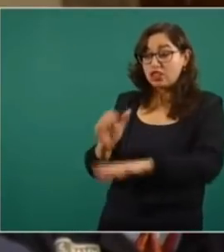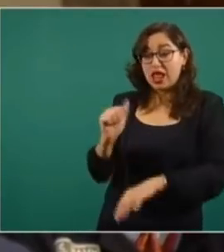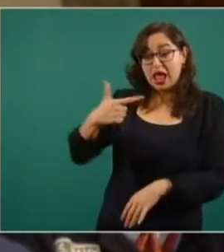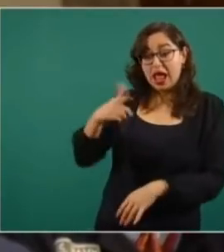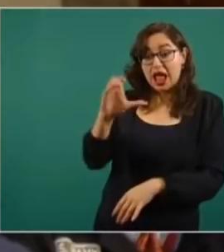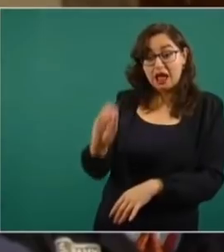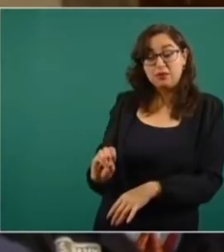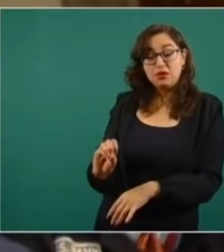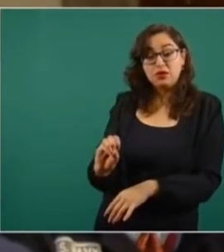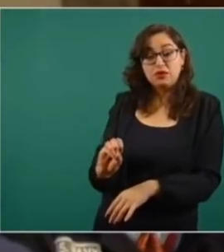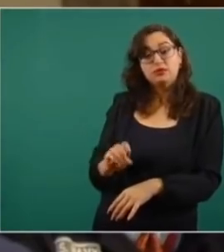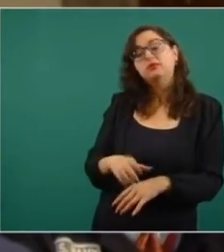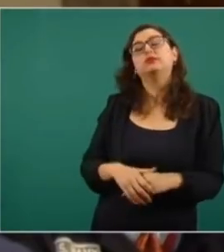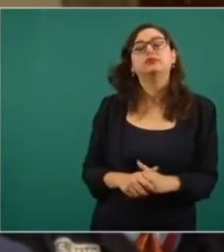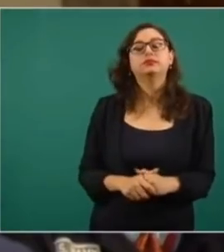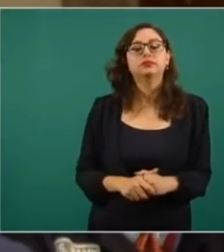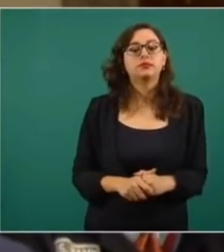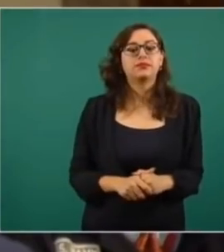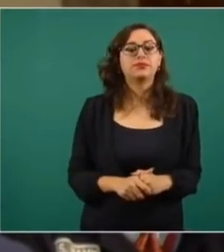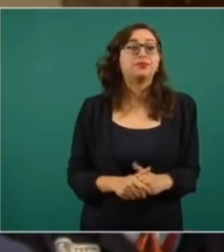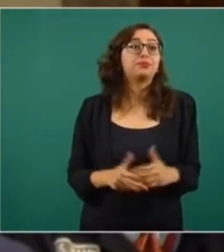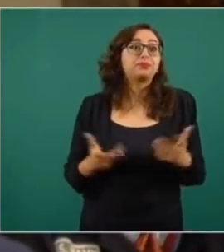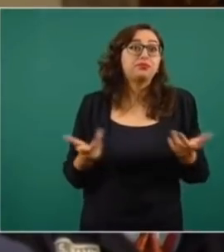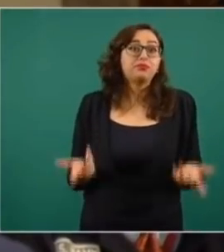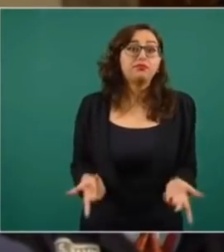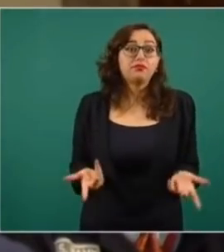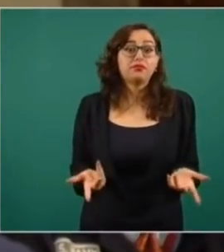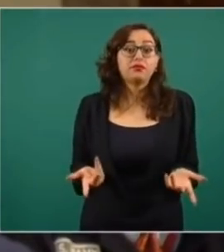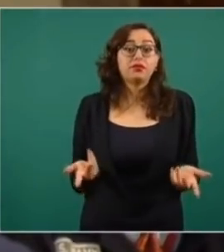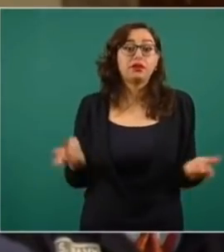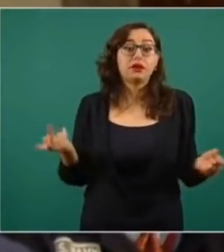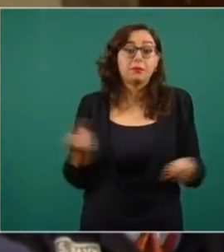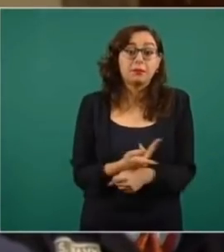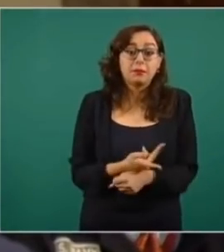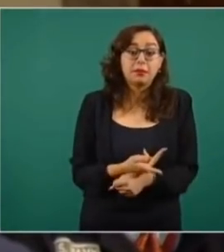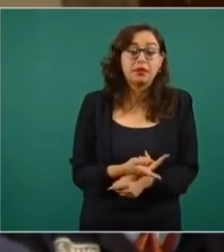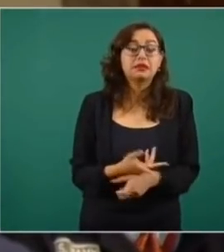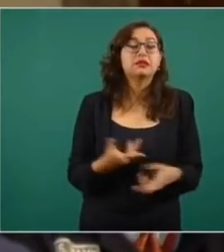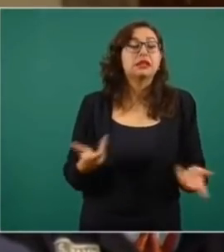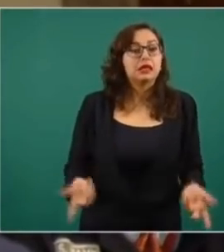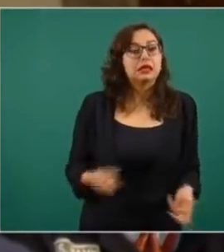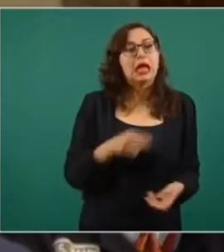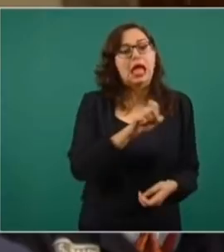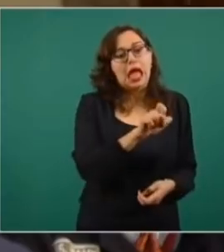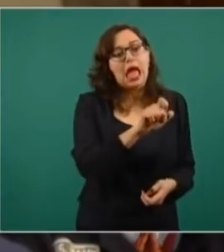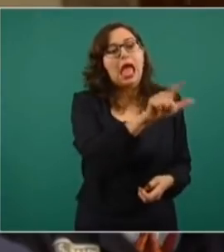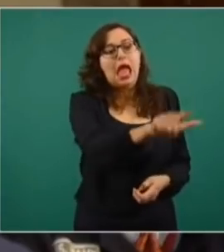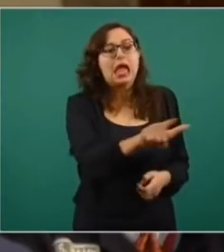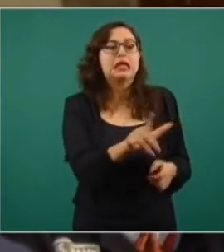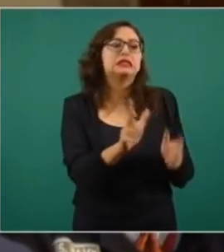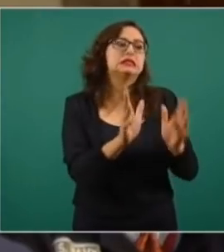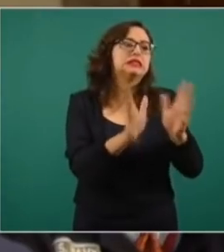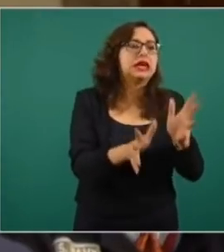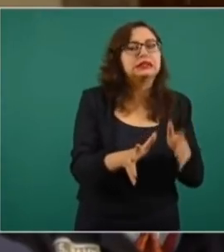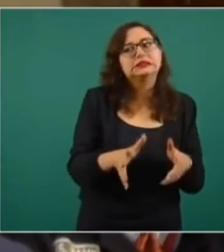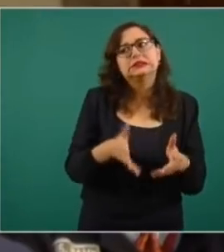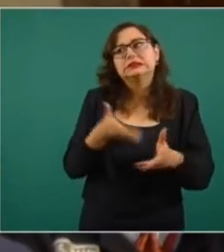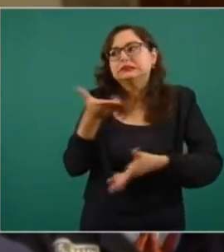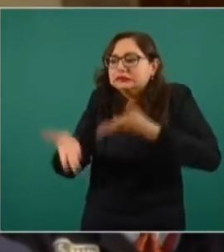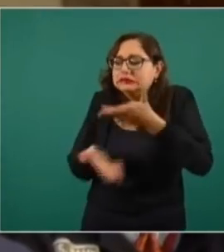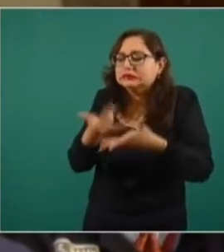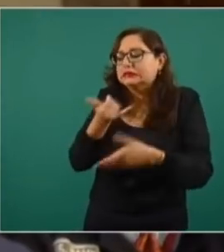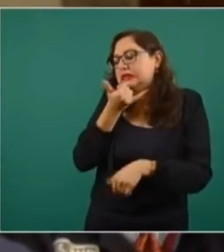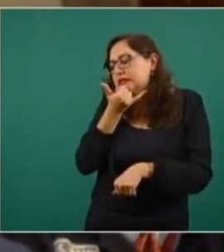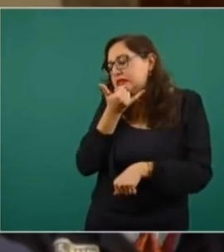sido pues reconvenido, él ya pidió disculpas muy tibiamente. Pero yo me quiero